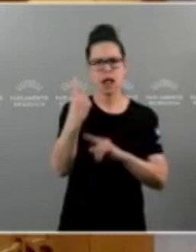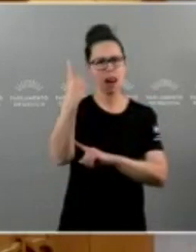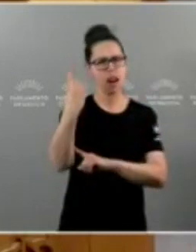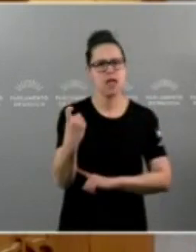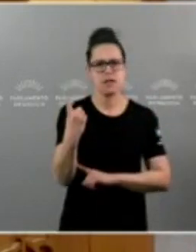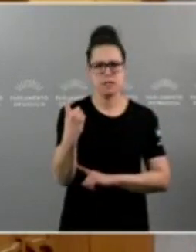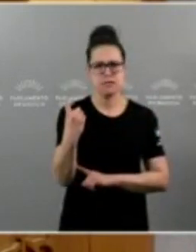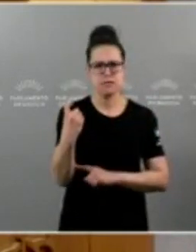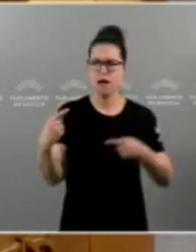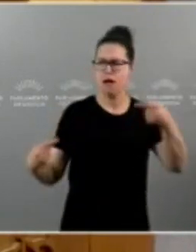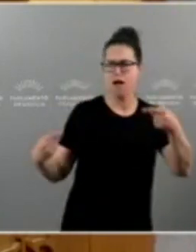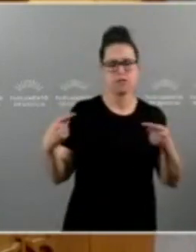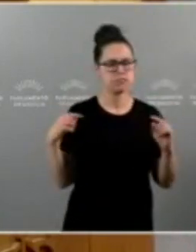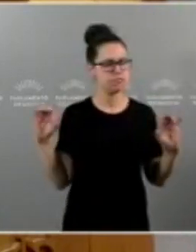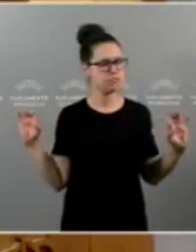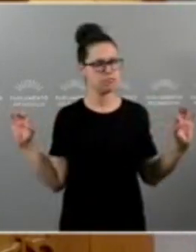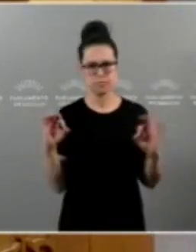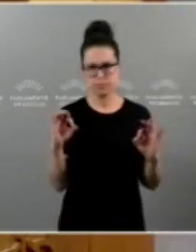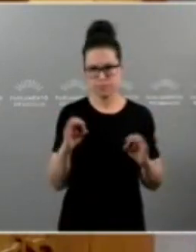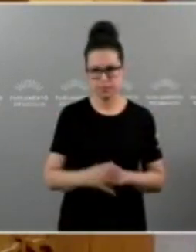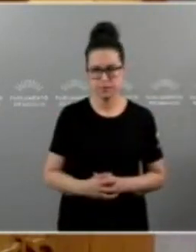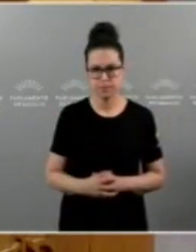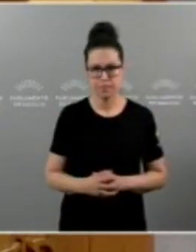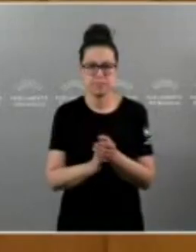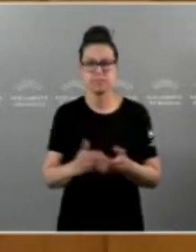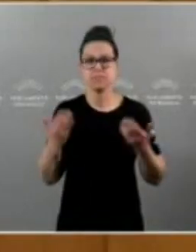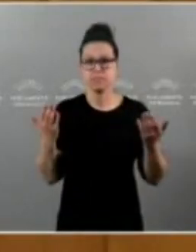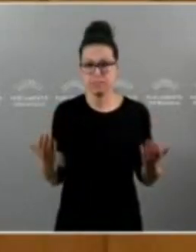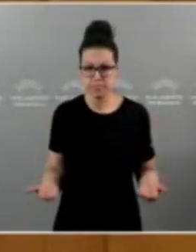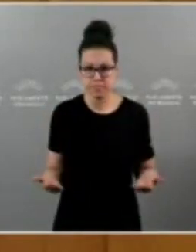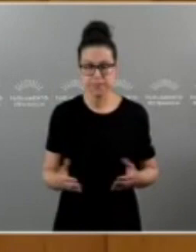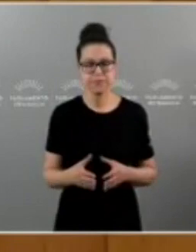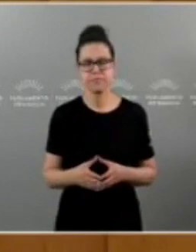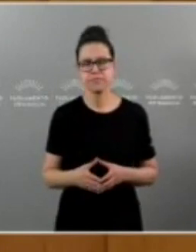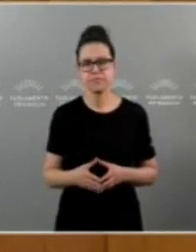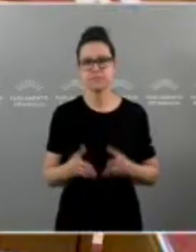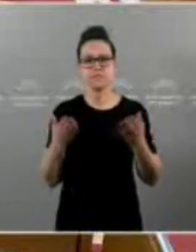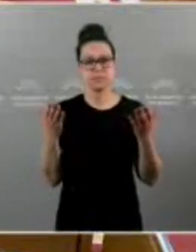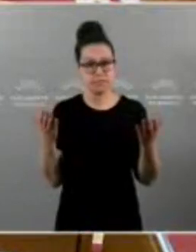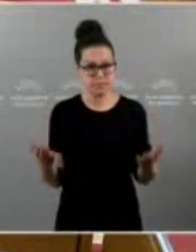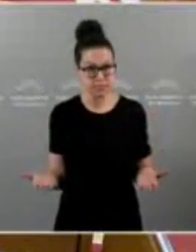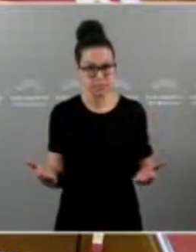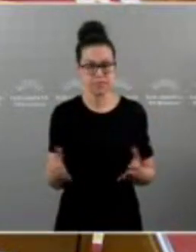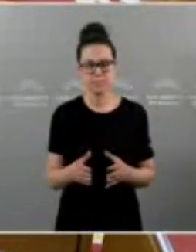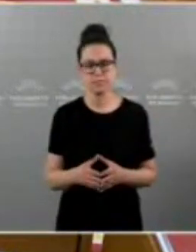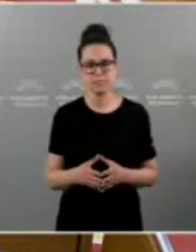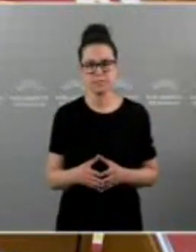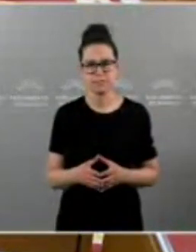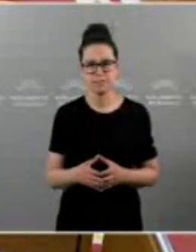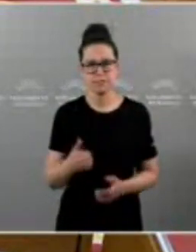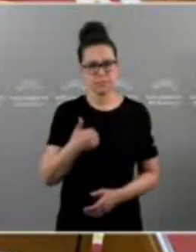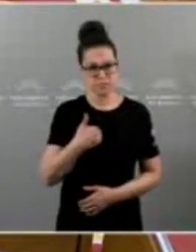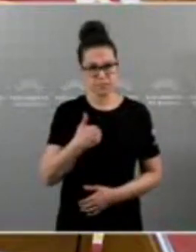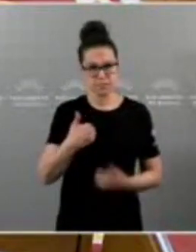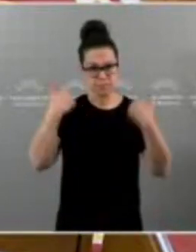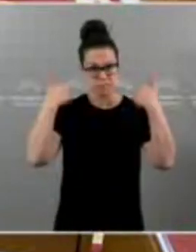haberá tamén bailes de competencias entre consellerías. Por exemplo, as de emigración que dependerán de emprego ou as de ordenación do solo industrial que